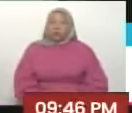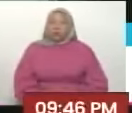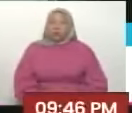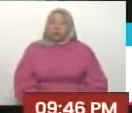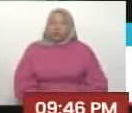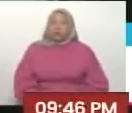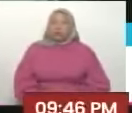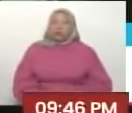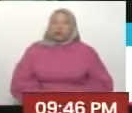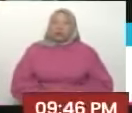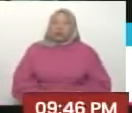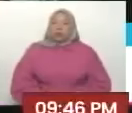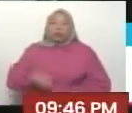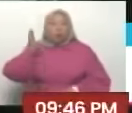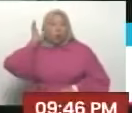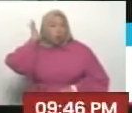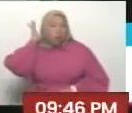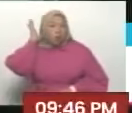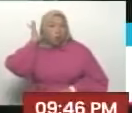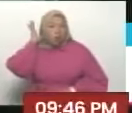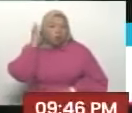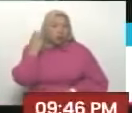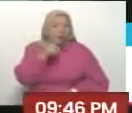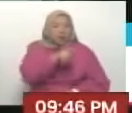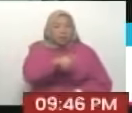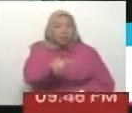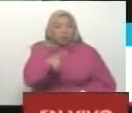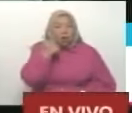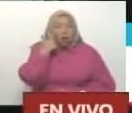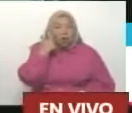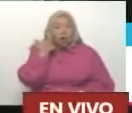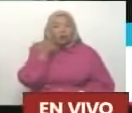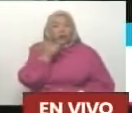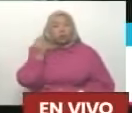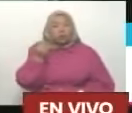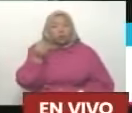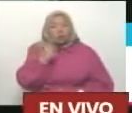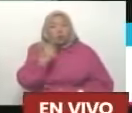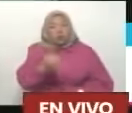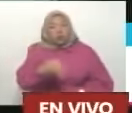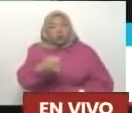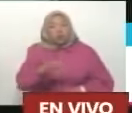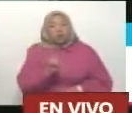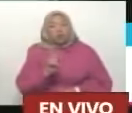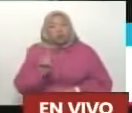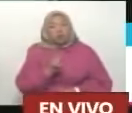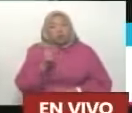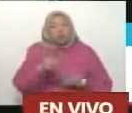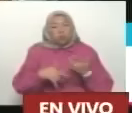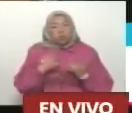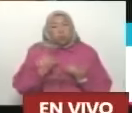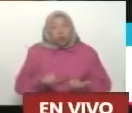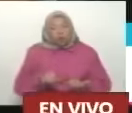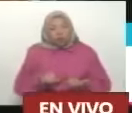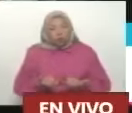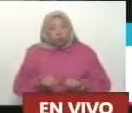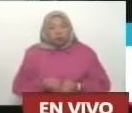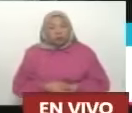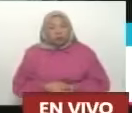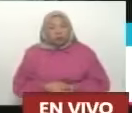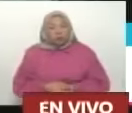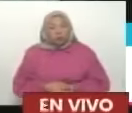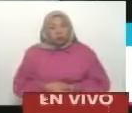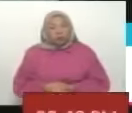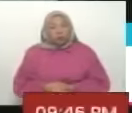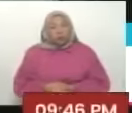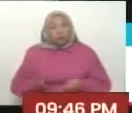esas conciencias, donde nosotros podamos decir la verdad de nuestro país en estos momentos. Donde